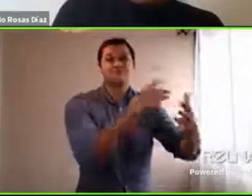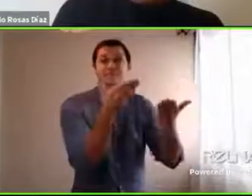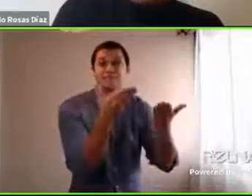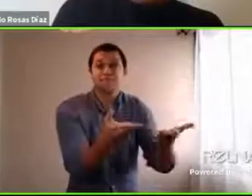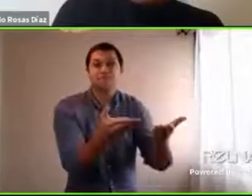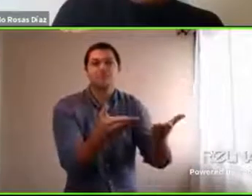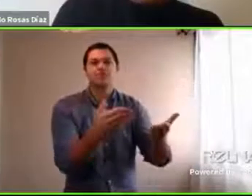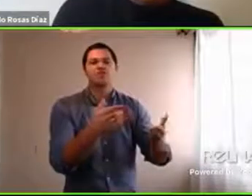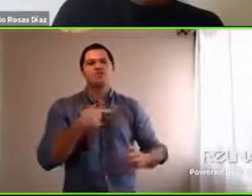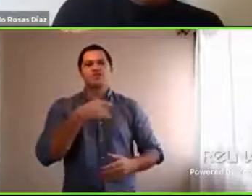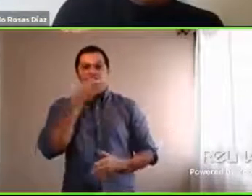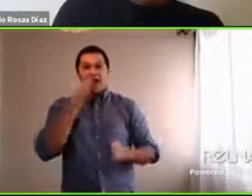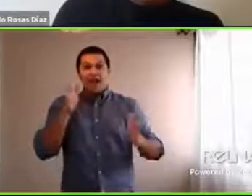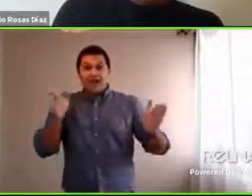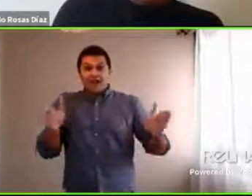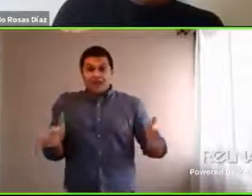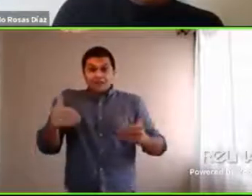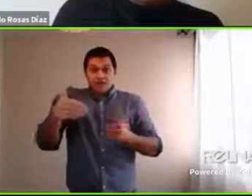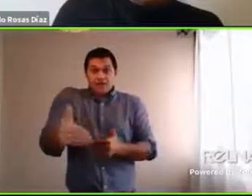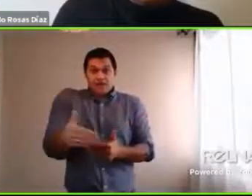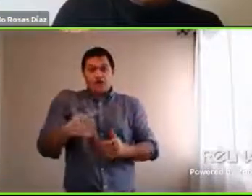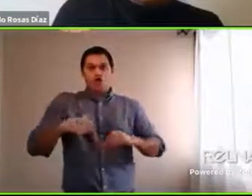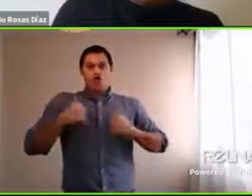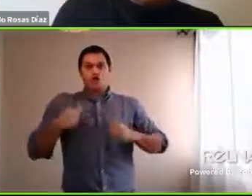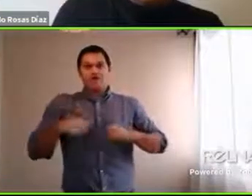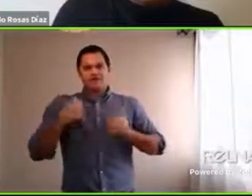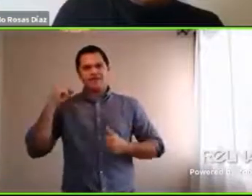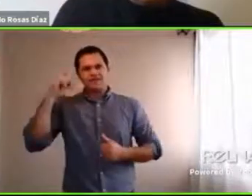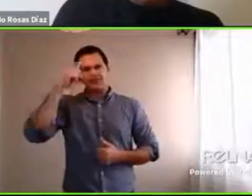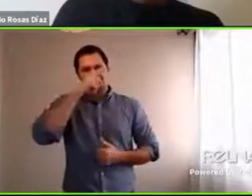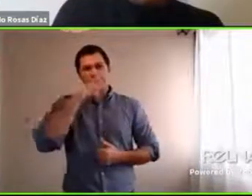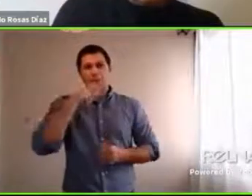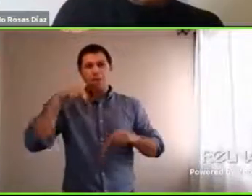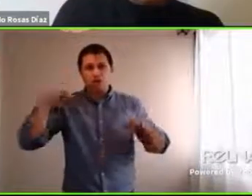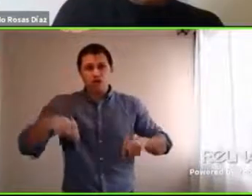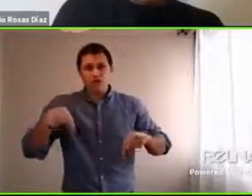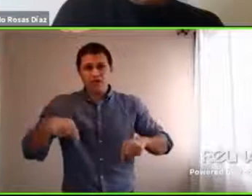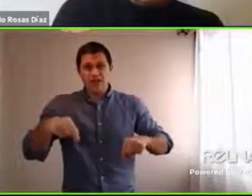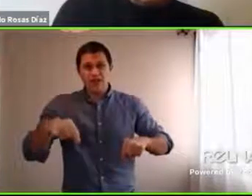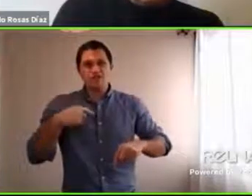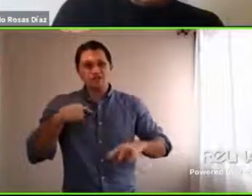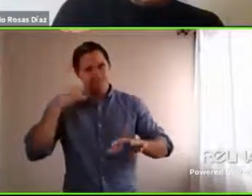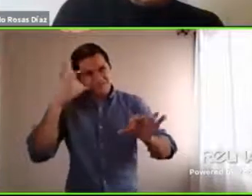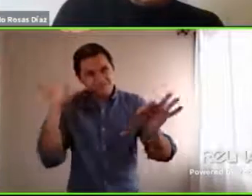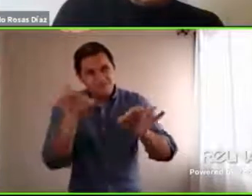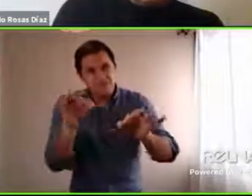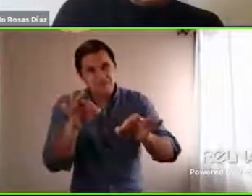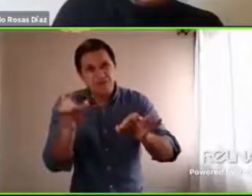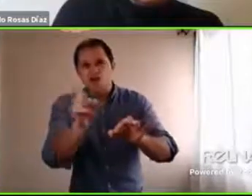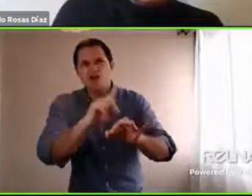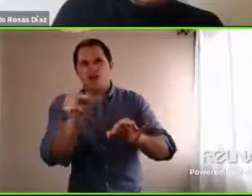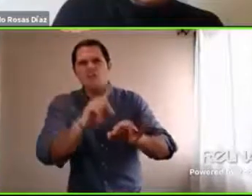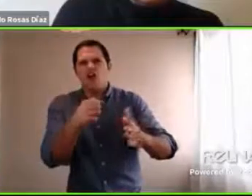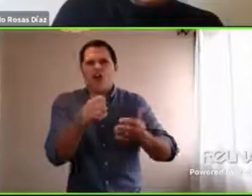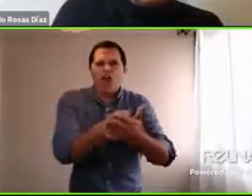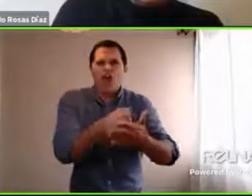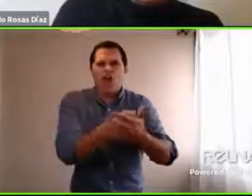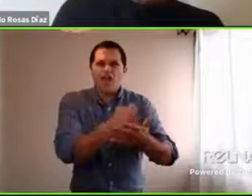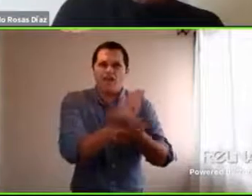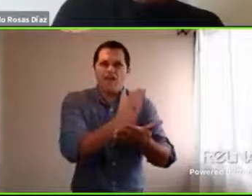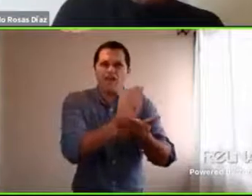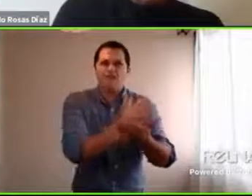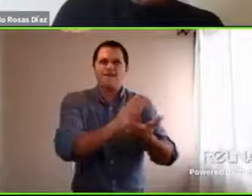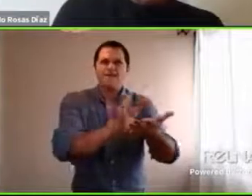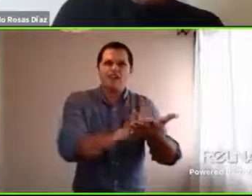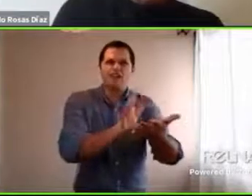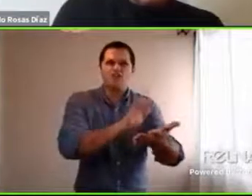difíciles, pero hoy les diría, no batallen tanto con eso. Flexibilícense dentro de lo que es permitido, lo que puedan. Y